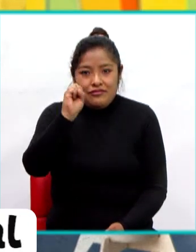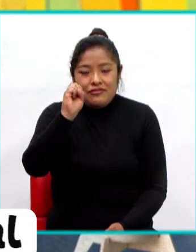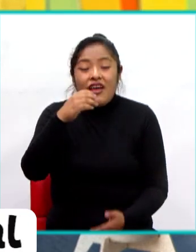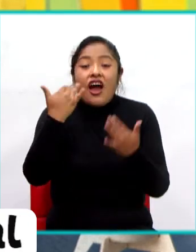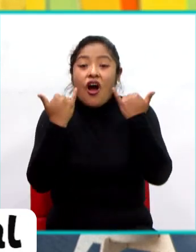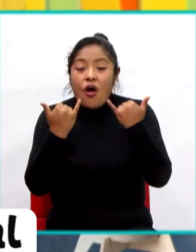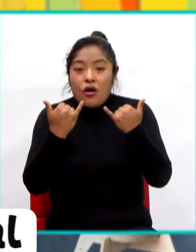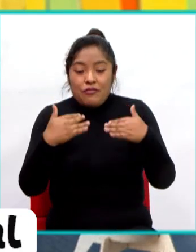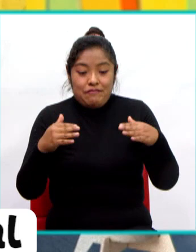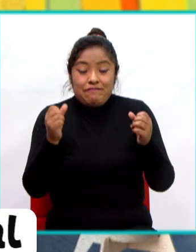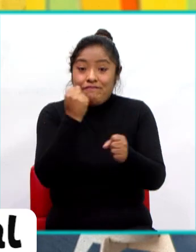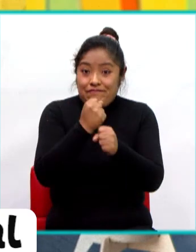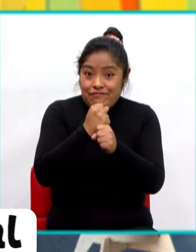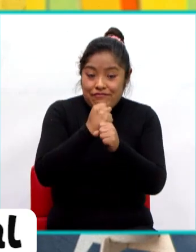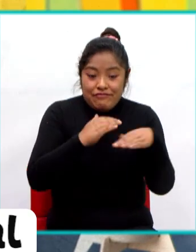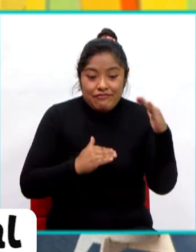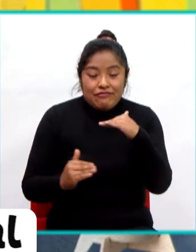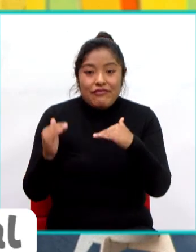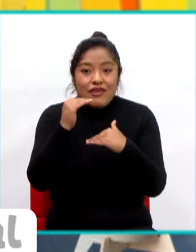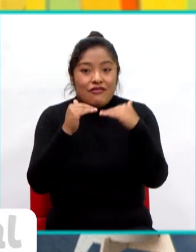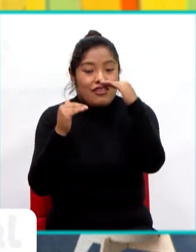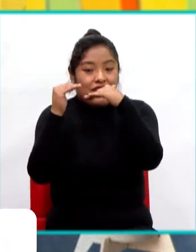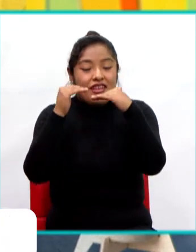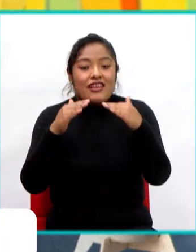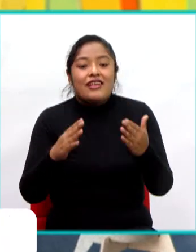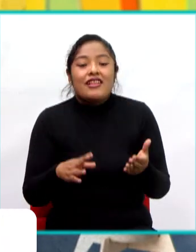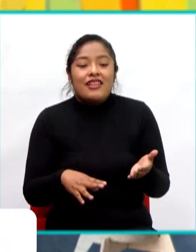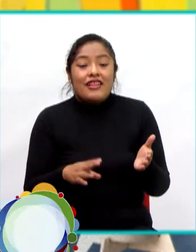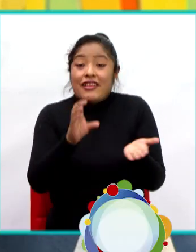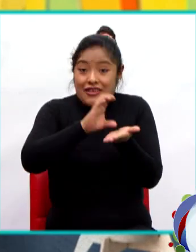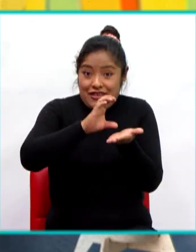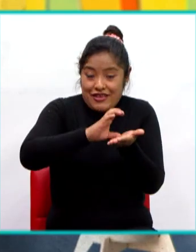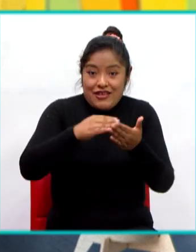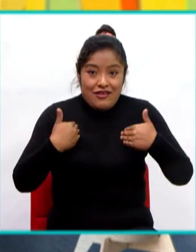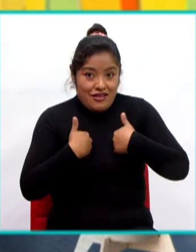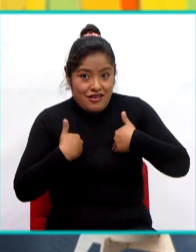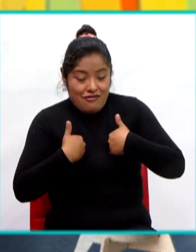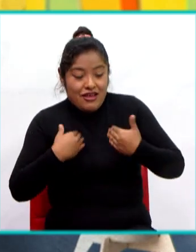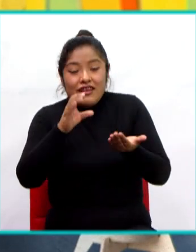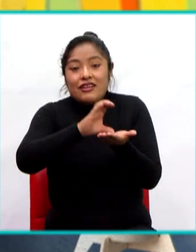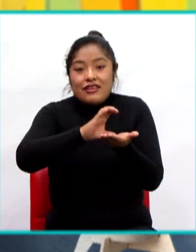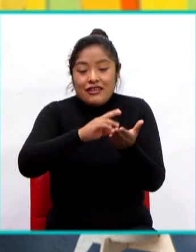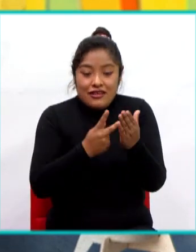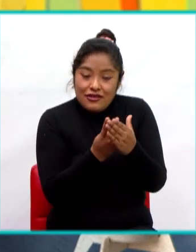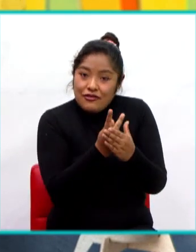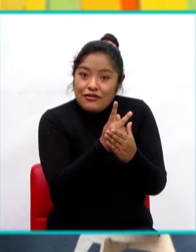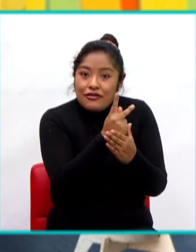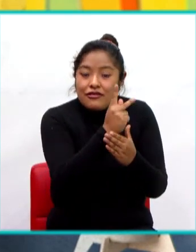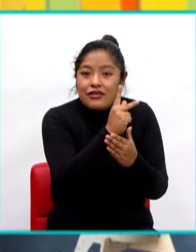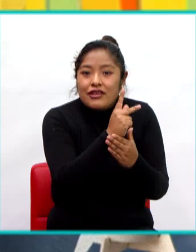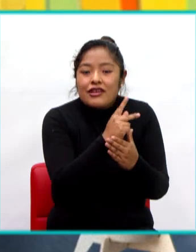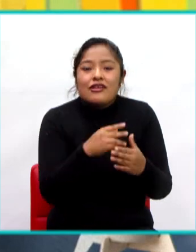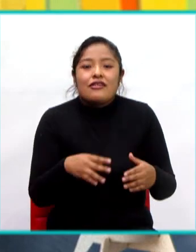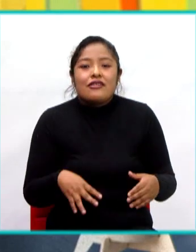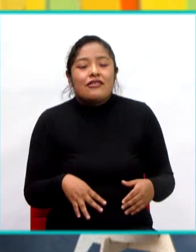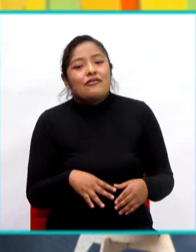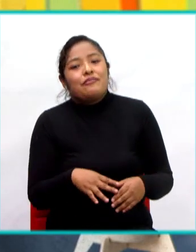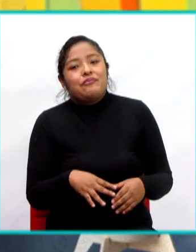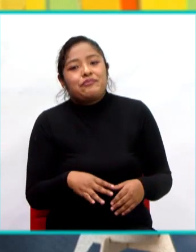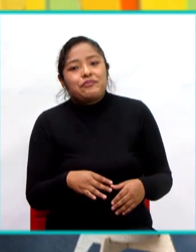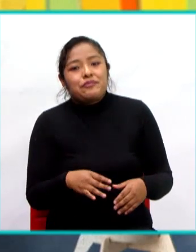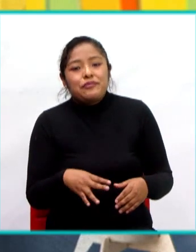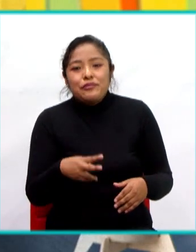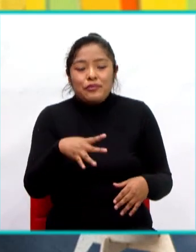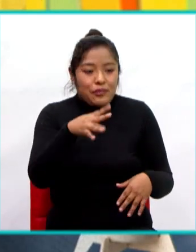una célula animal y una célula vegetal y vamos a realizar un cuadro de doble entrada, identificando las